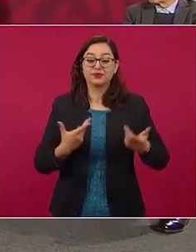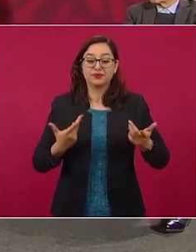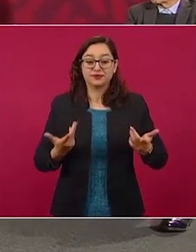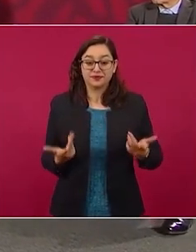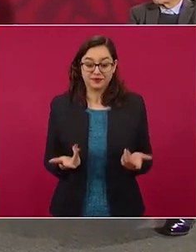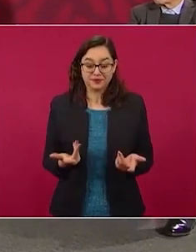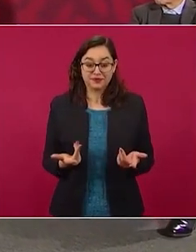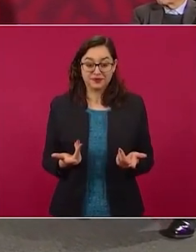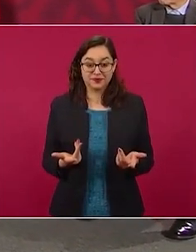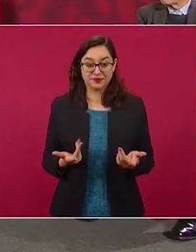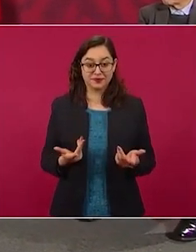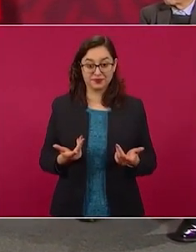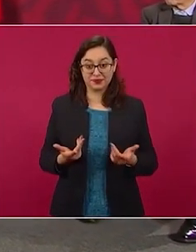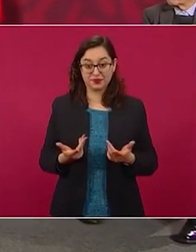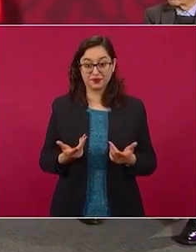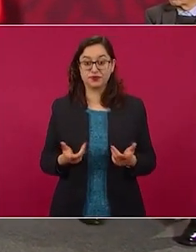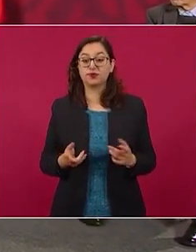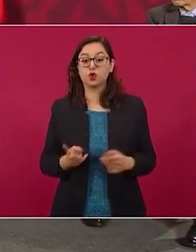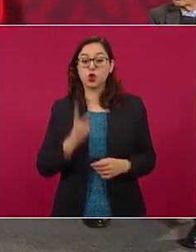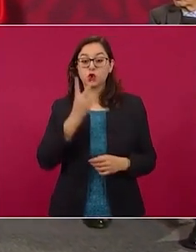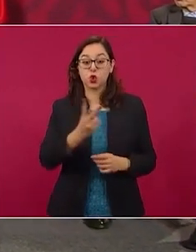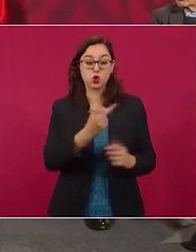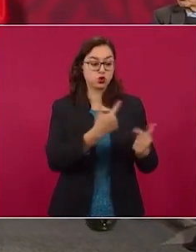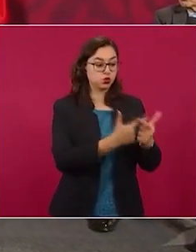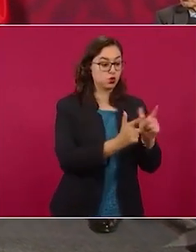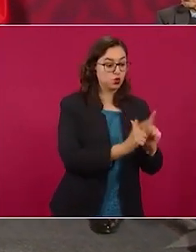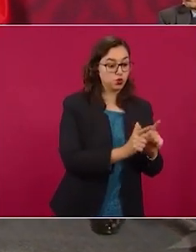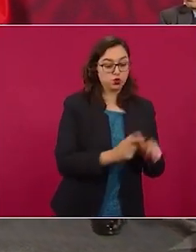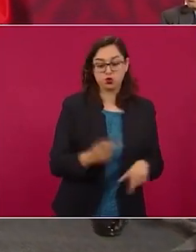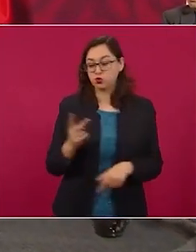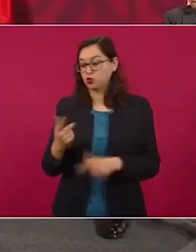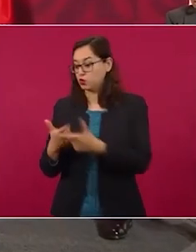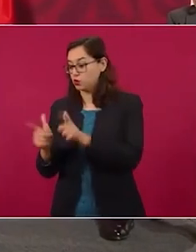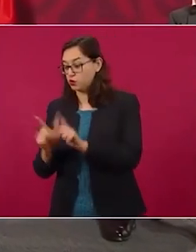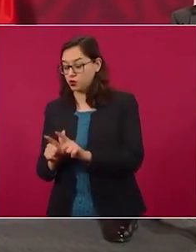Entonces, dos partidos